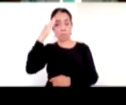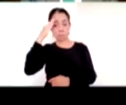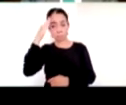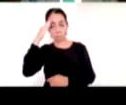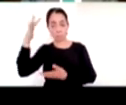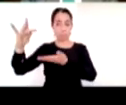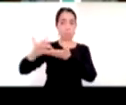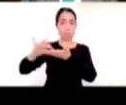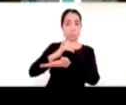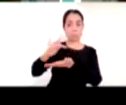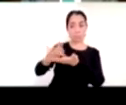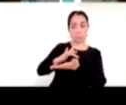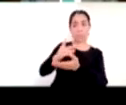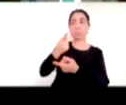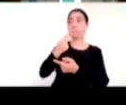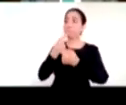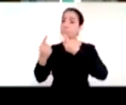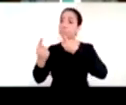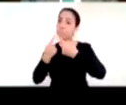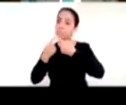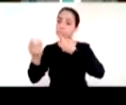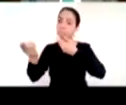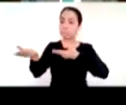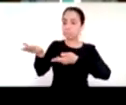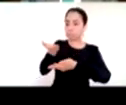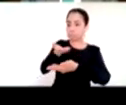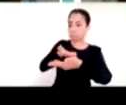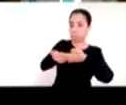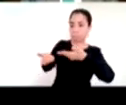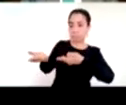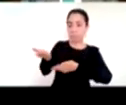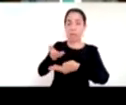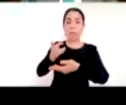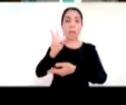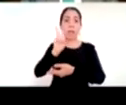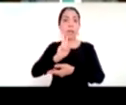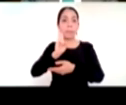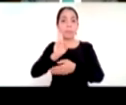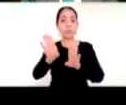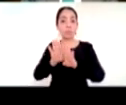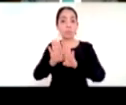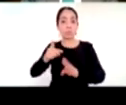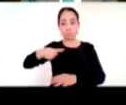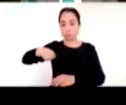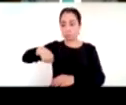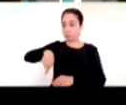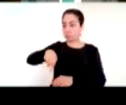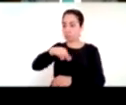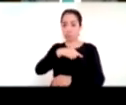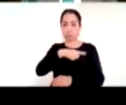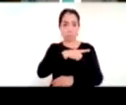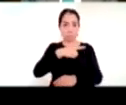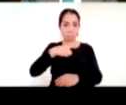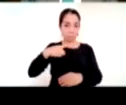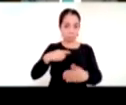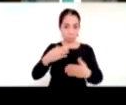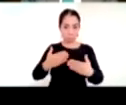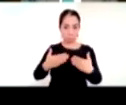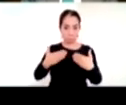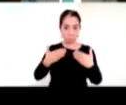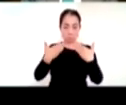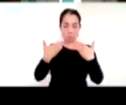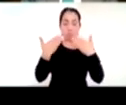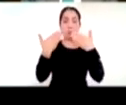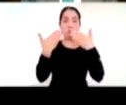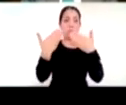tomando decisiones a partir de la certeza de que tenemos que ir a dar confianza el primer dato fue